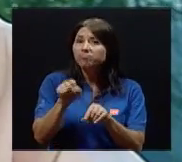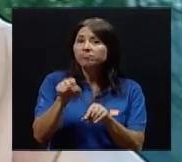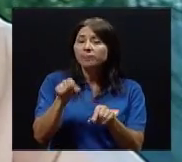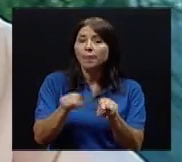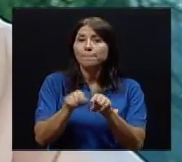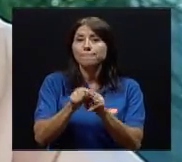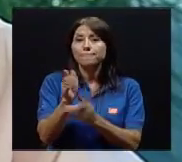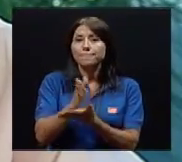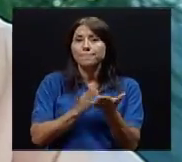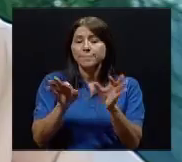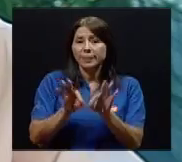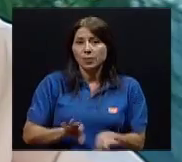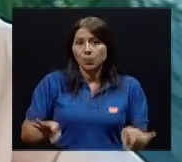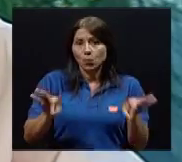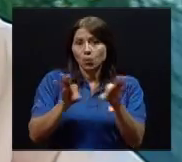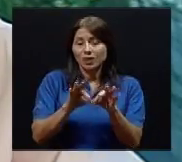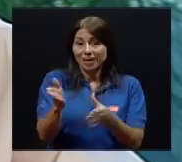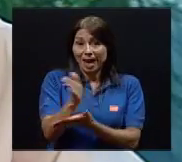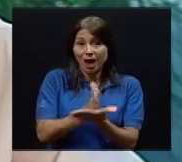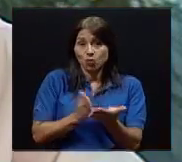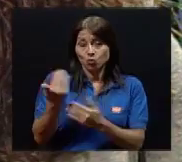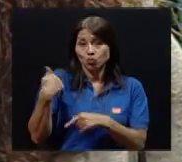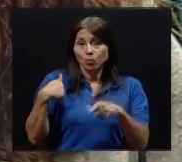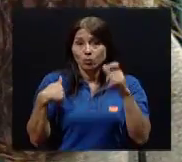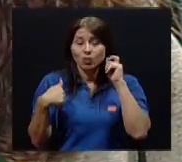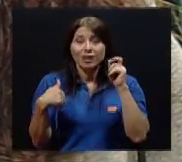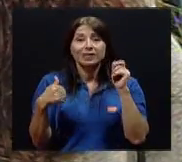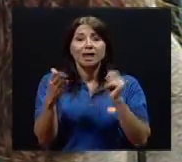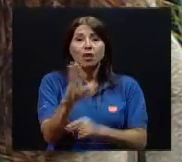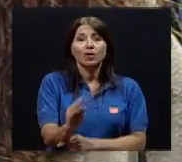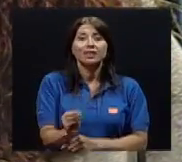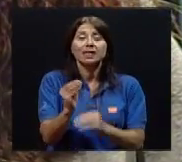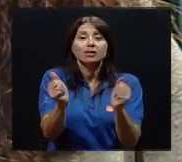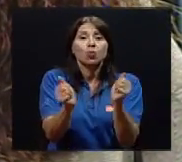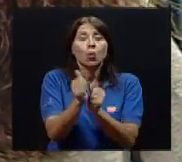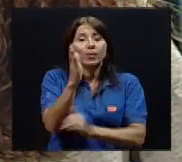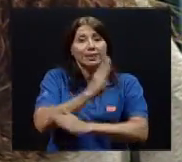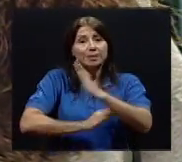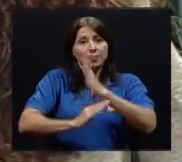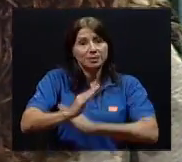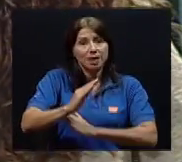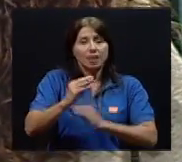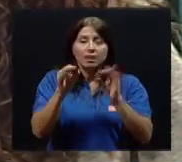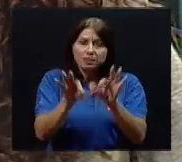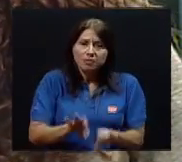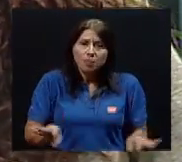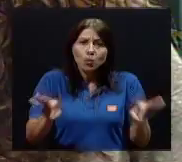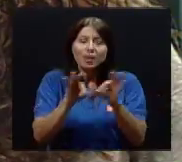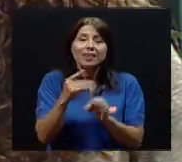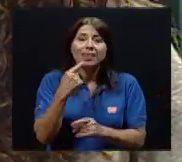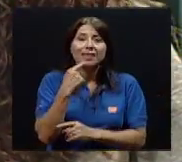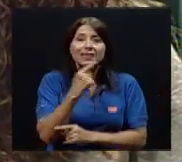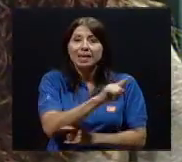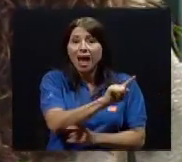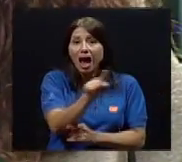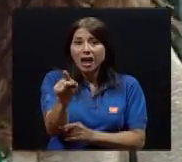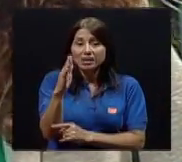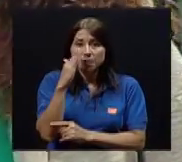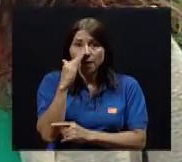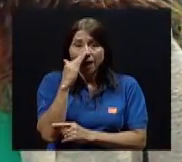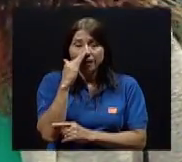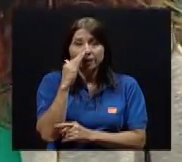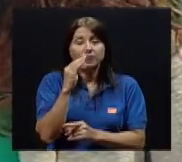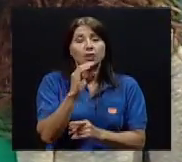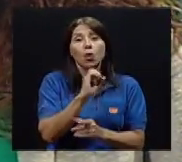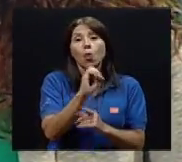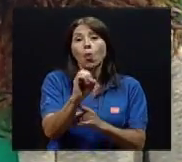Claro. Y hay otra cosa importante porque hay algunos muchachos y muchachas adolescentes que tienen alguna discapacidad. Yo creo que es importante